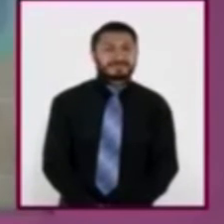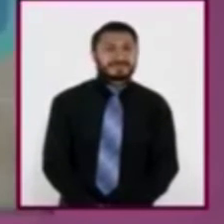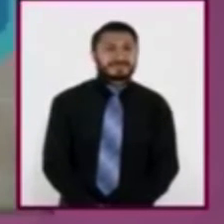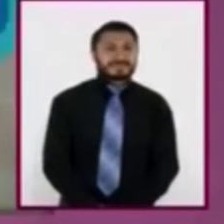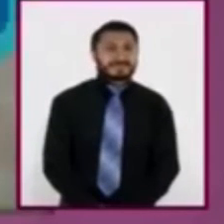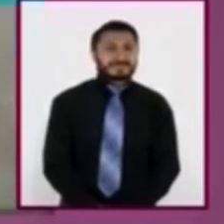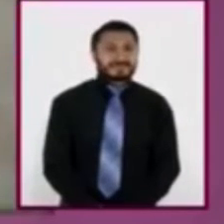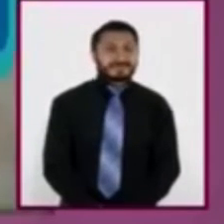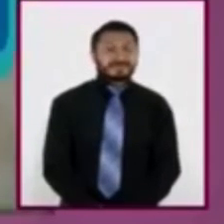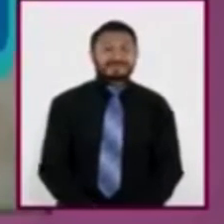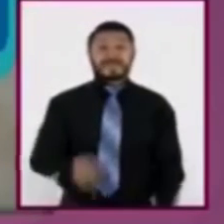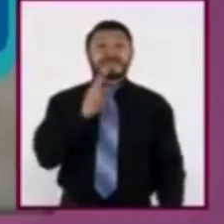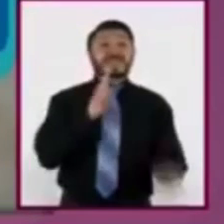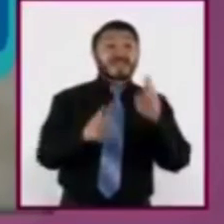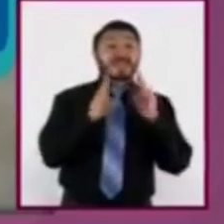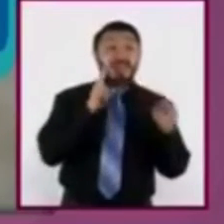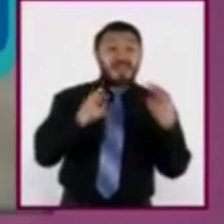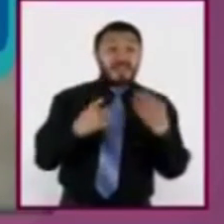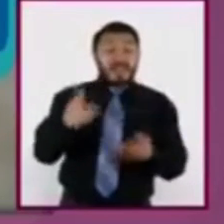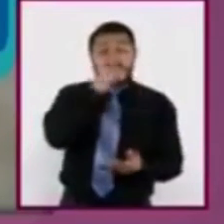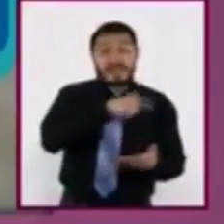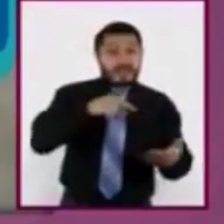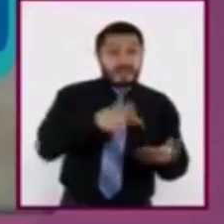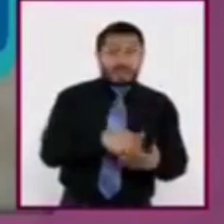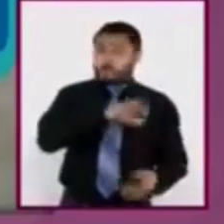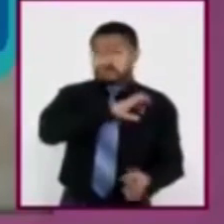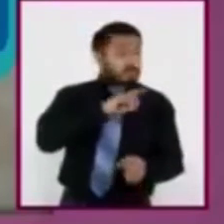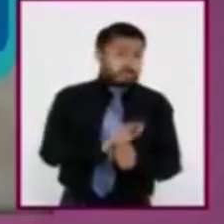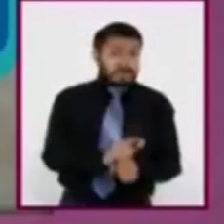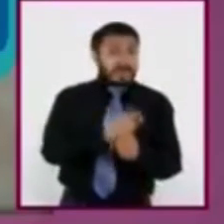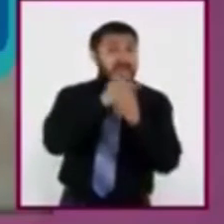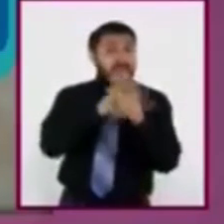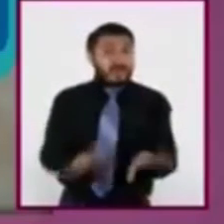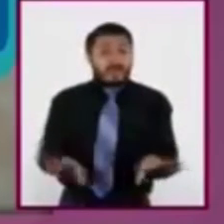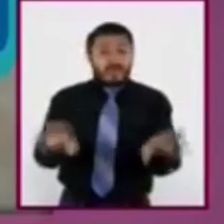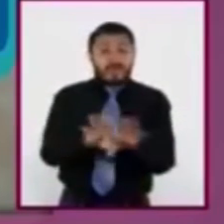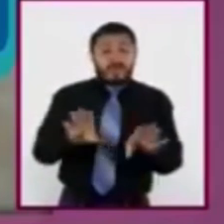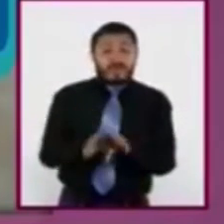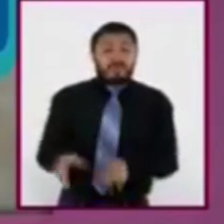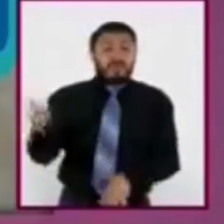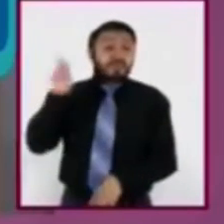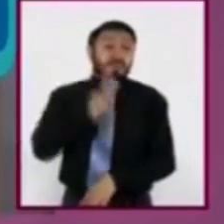Es una nota de un sitio no especializado, con información miscelánea.